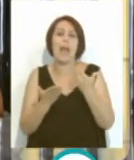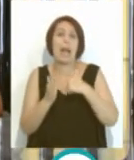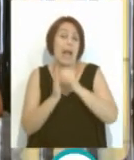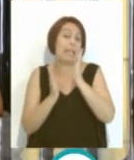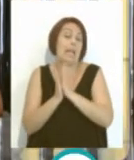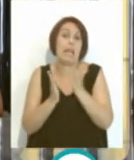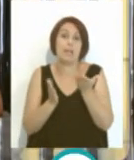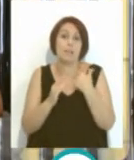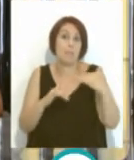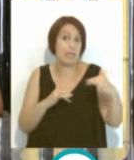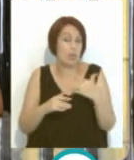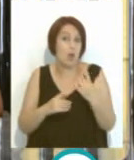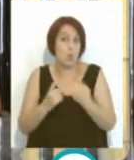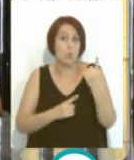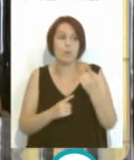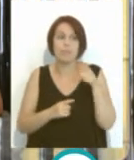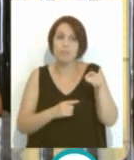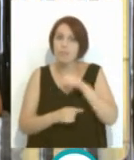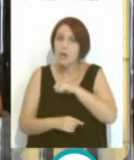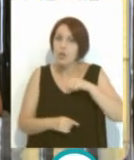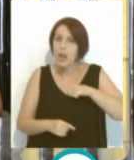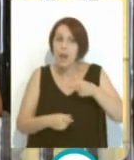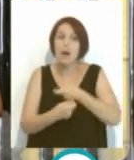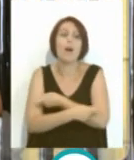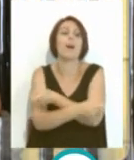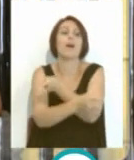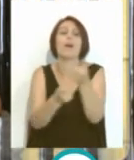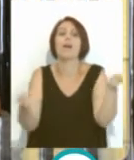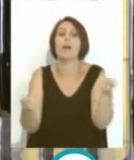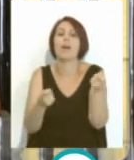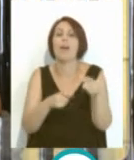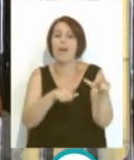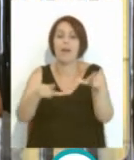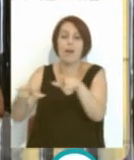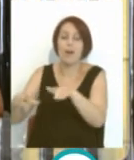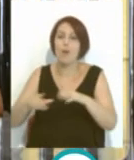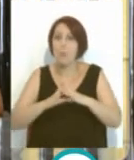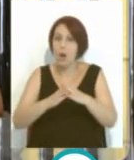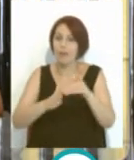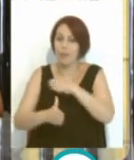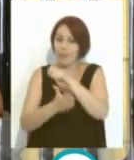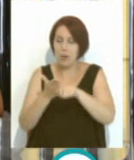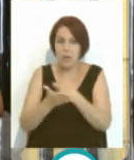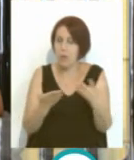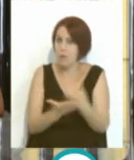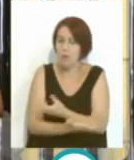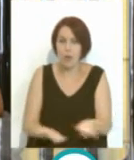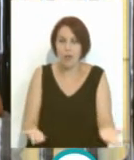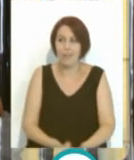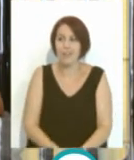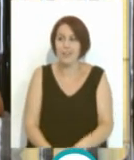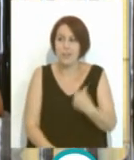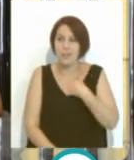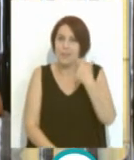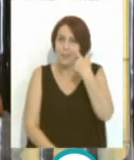carteles del partido y él personalmente ha ido repartiendo a los establecimientos del puerto con su cartel firmado y demás. Y vamos, yo